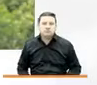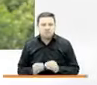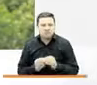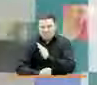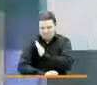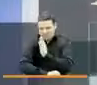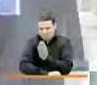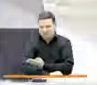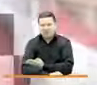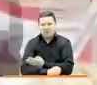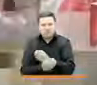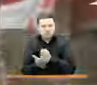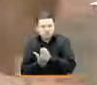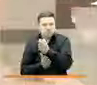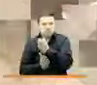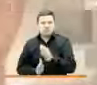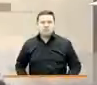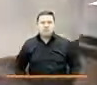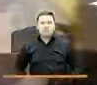que nunca.